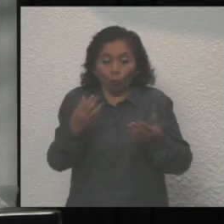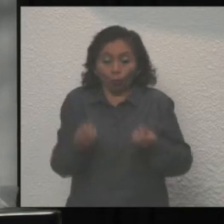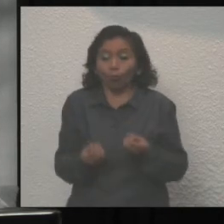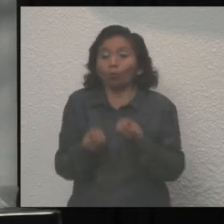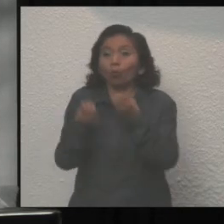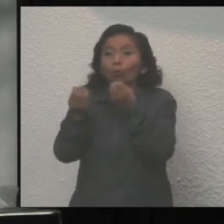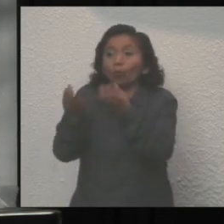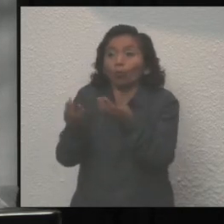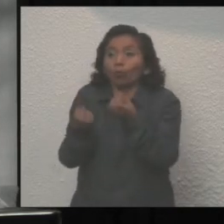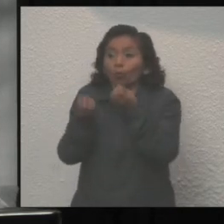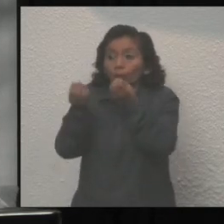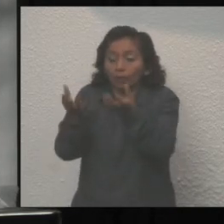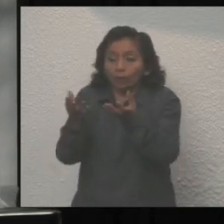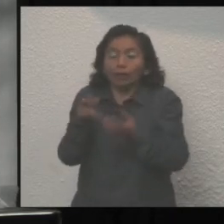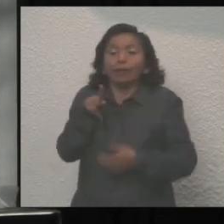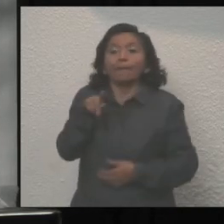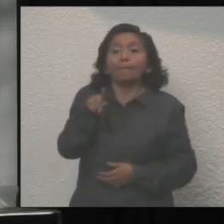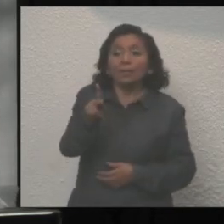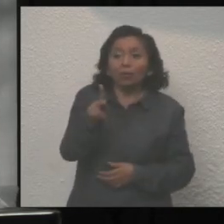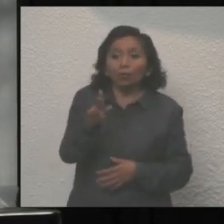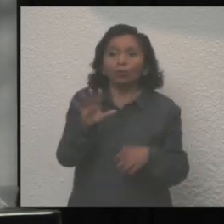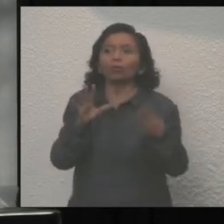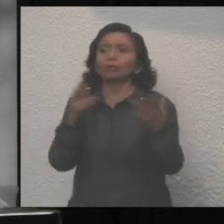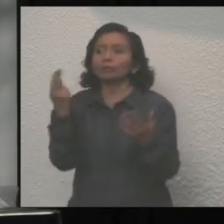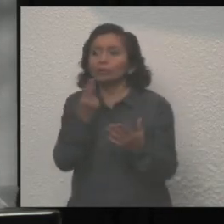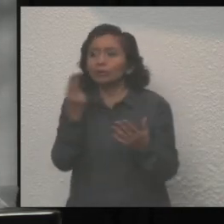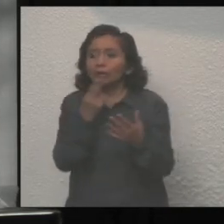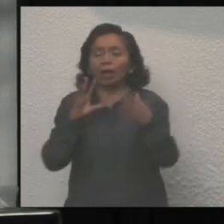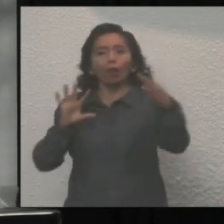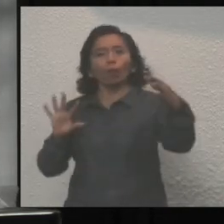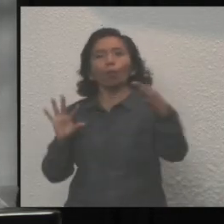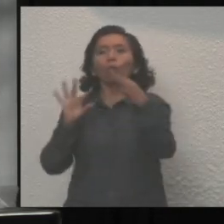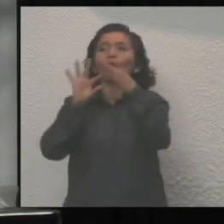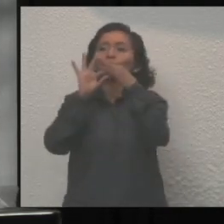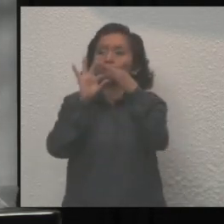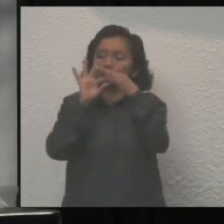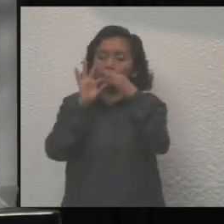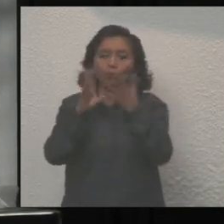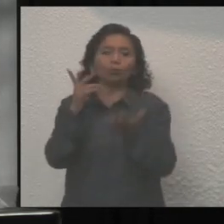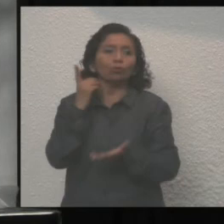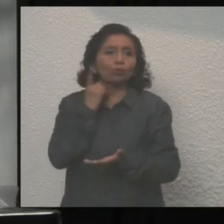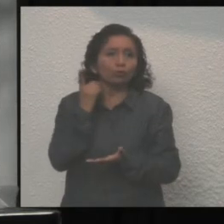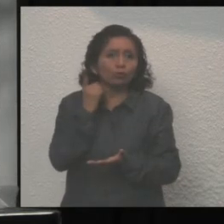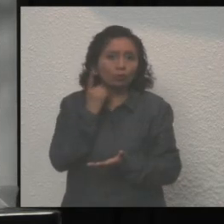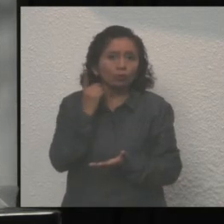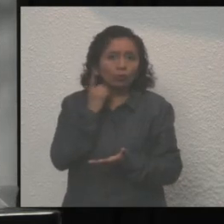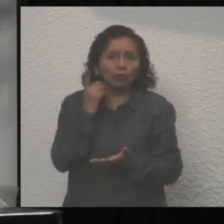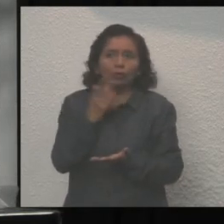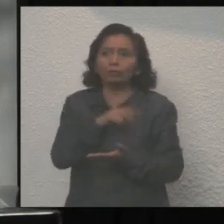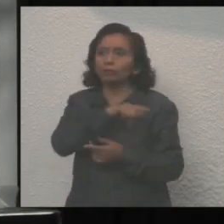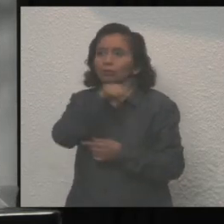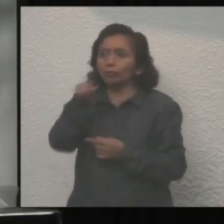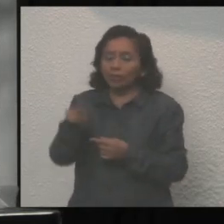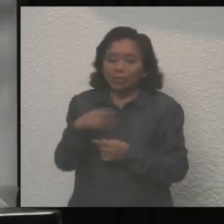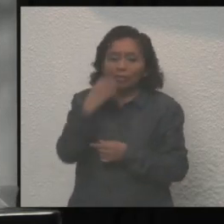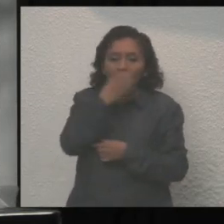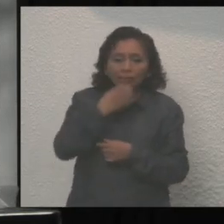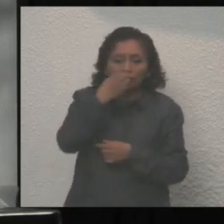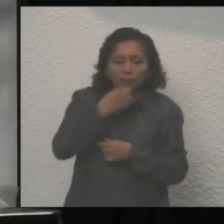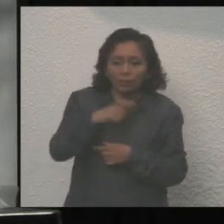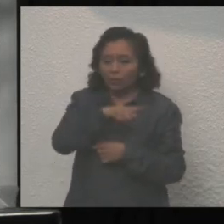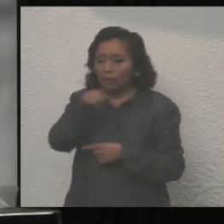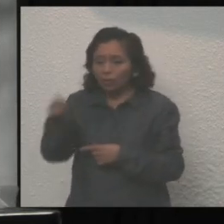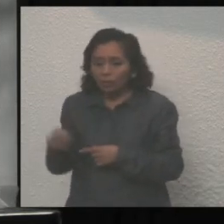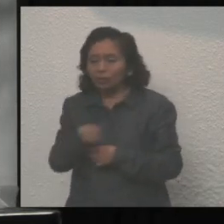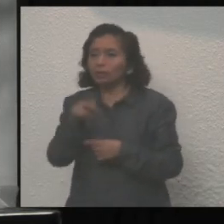Pero sí creemos que es momento de unirnos y los diputados en cada uno de nuestros distritos recorrer nuestras escuelas y